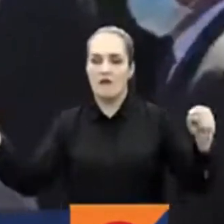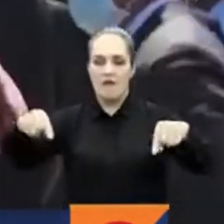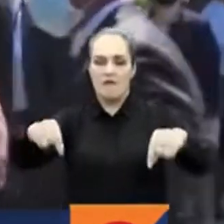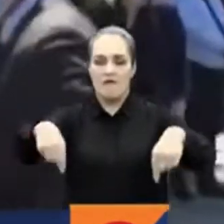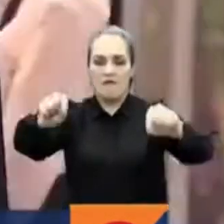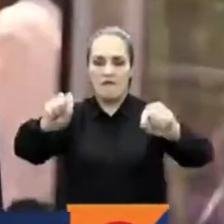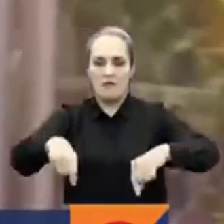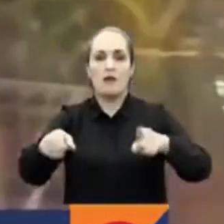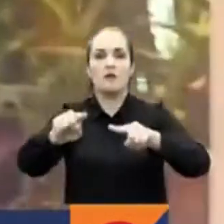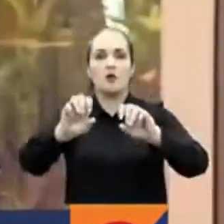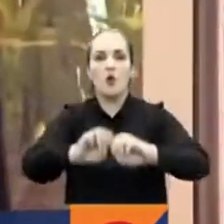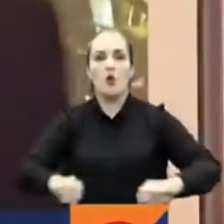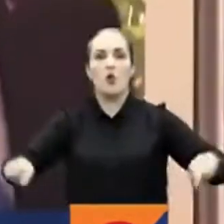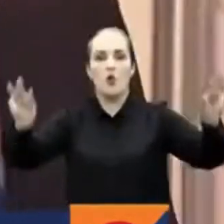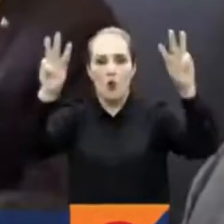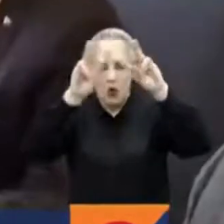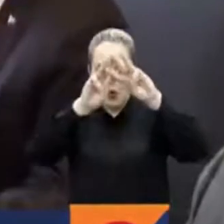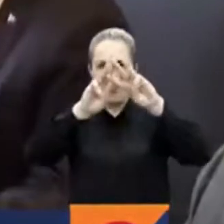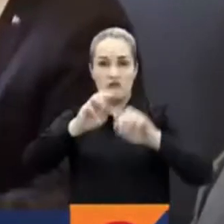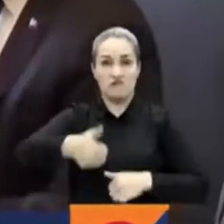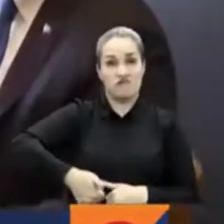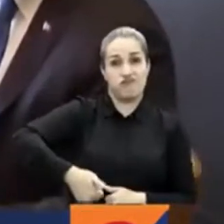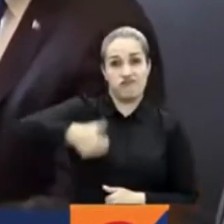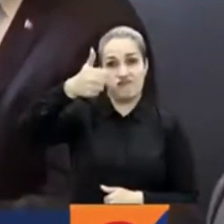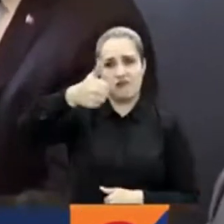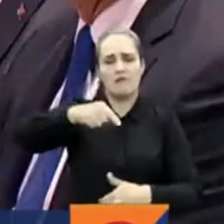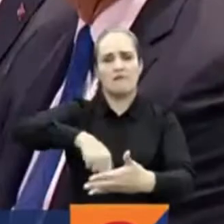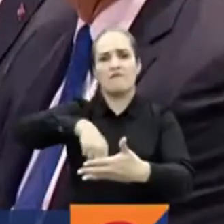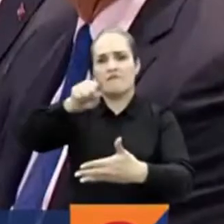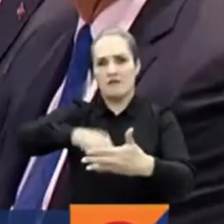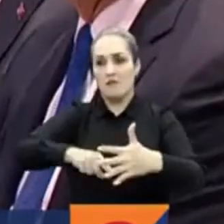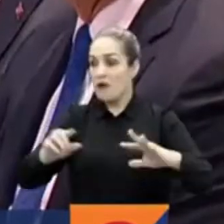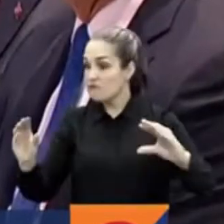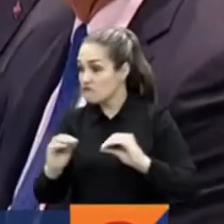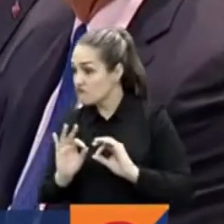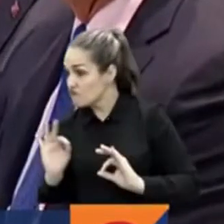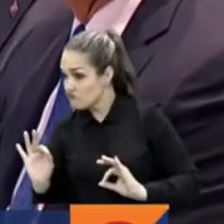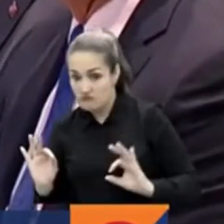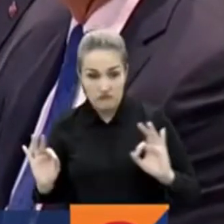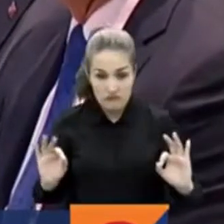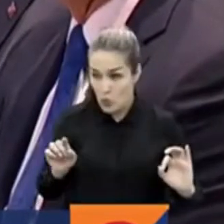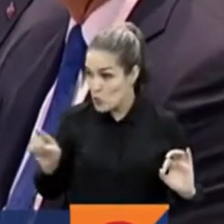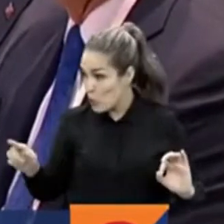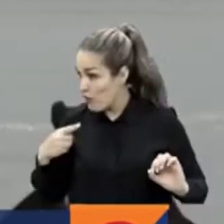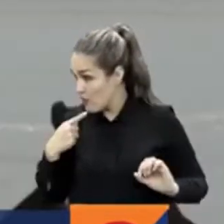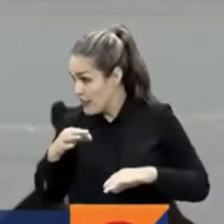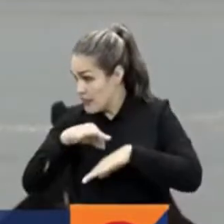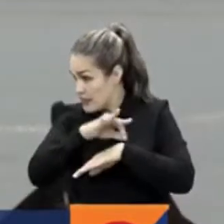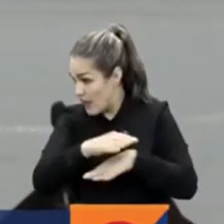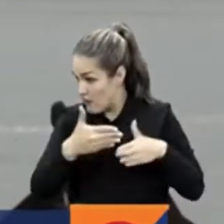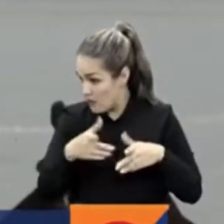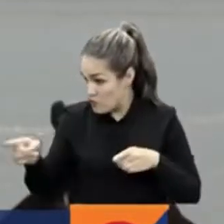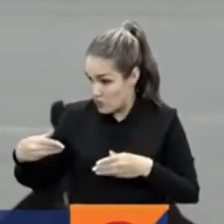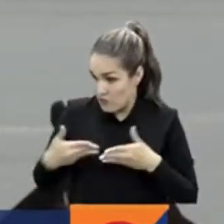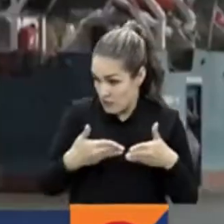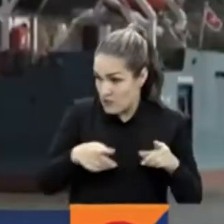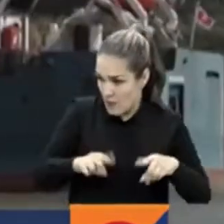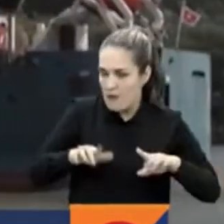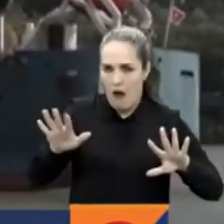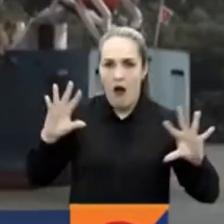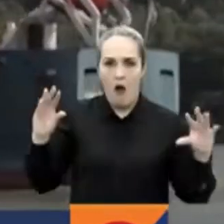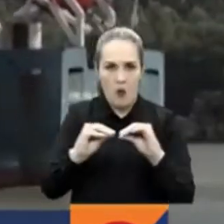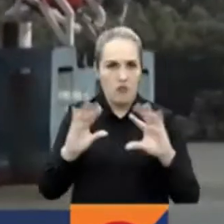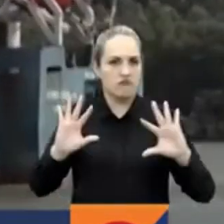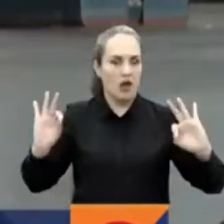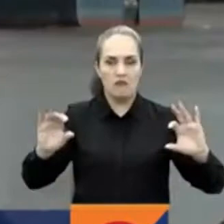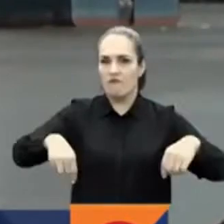Unidas que envió a su emisario de mayor rango fusionan la voluntad de quien invadió con la de quien resiste. Y desde estos puertos, más de